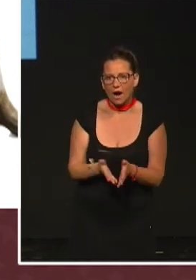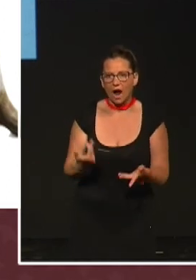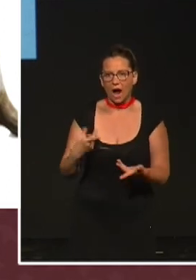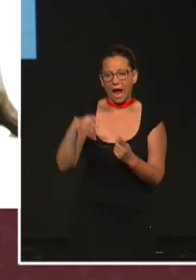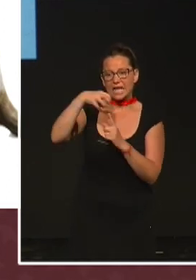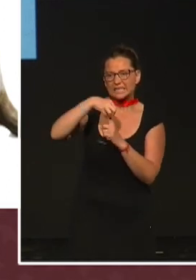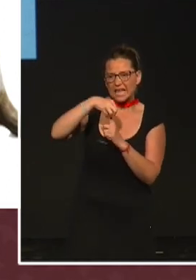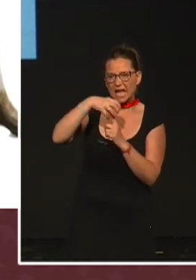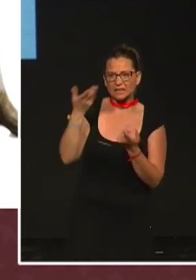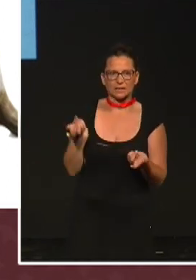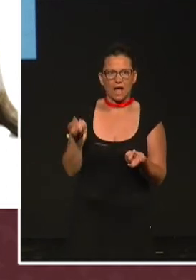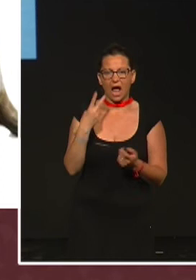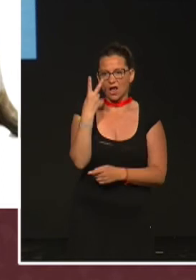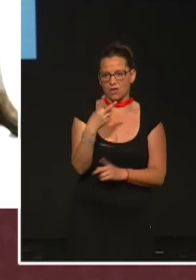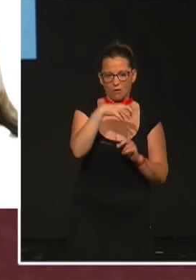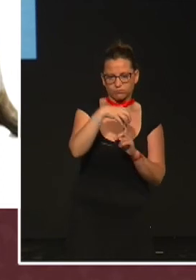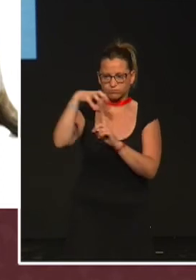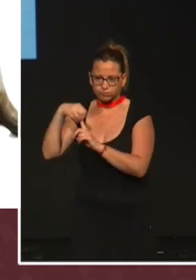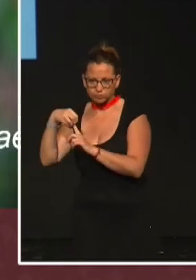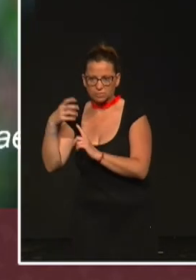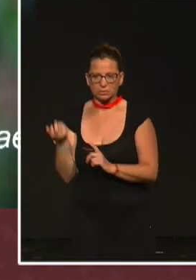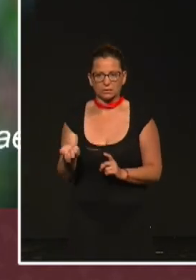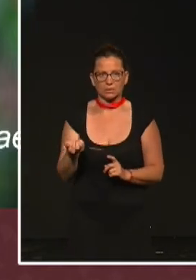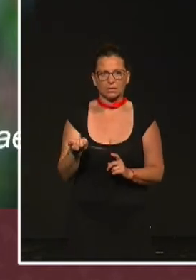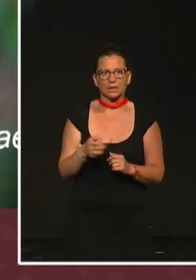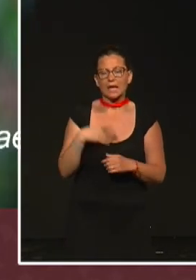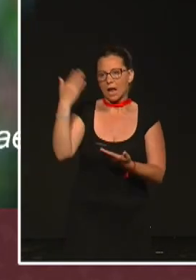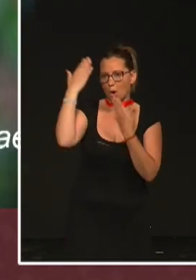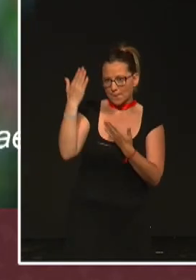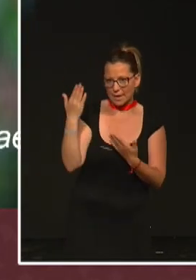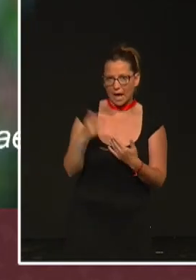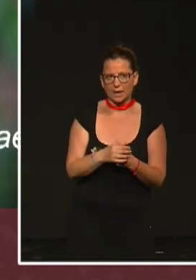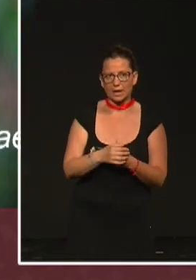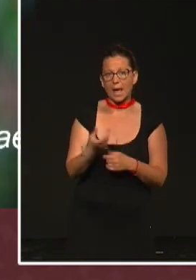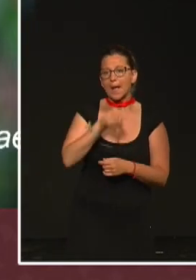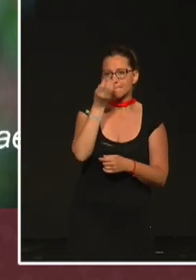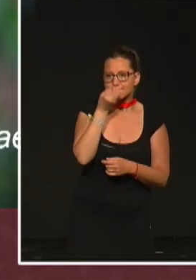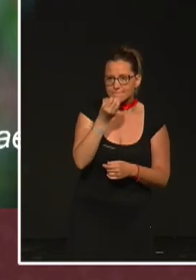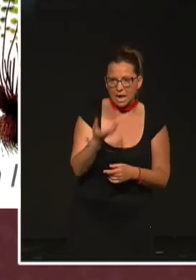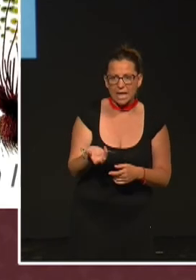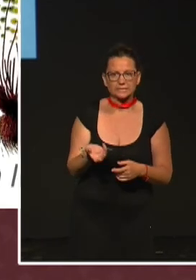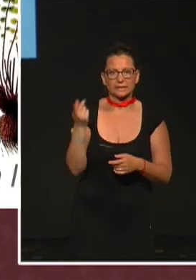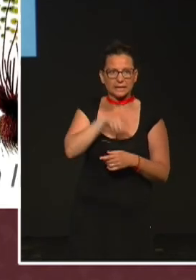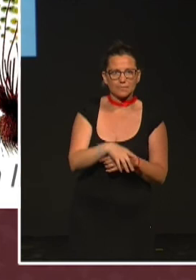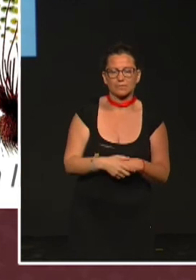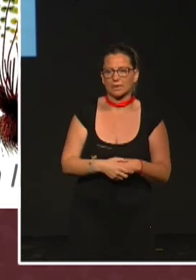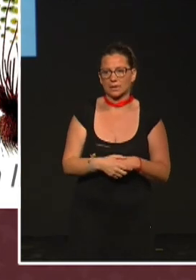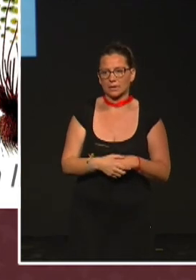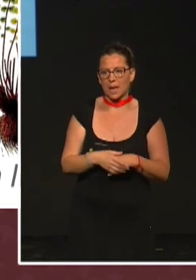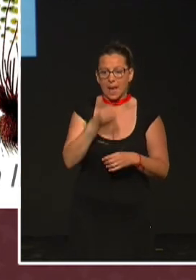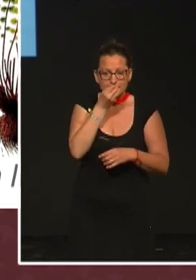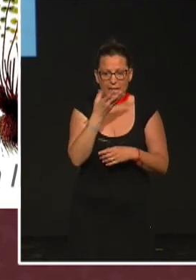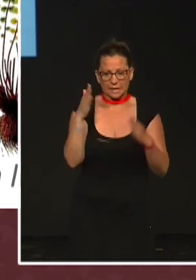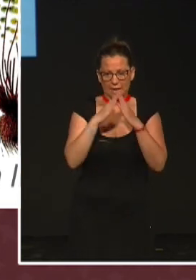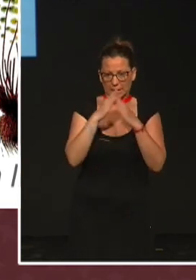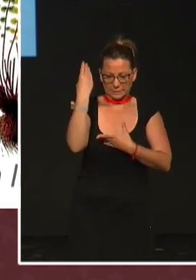nos encontramos dos especies de hongos nombradas en homenaje a Ligneo. Hay plantas, plantas herbáceas, plantas arbustivas, plantas de las que tenemos en casa,